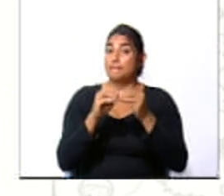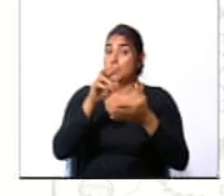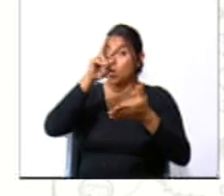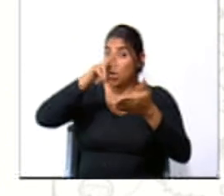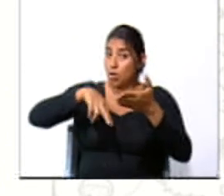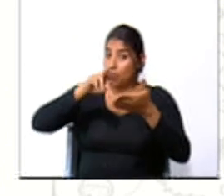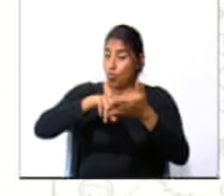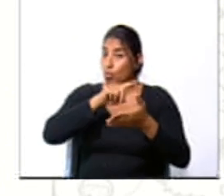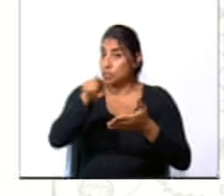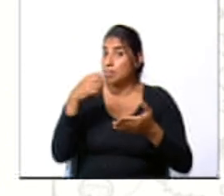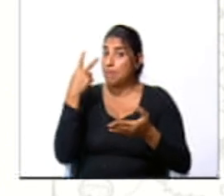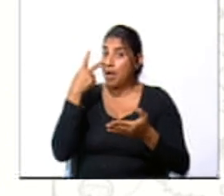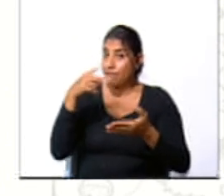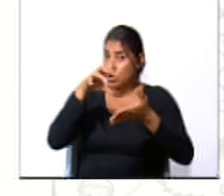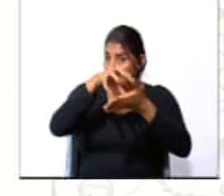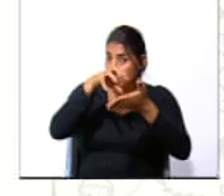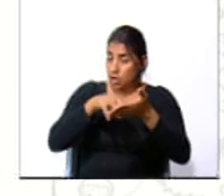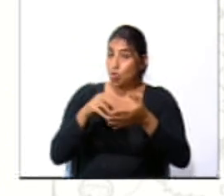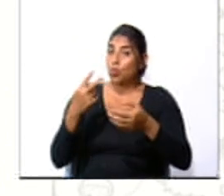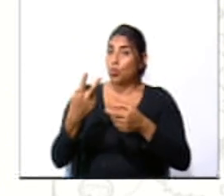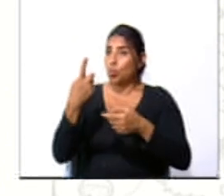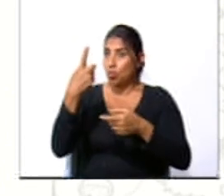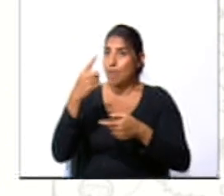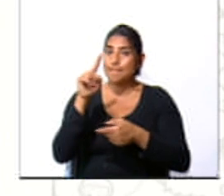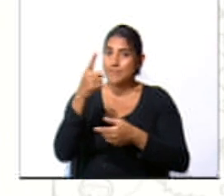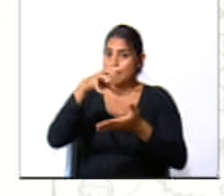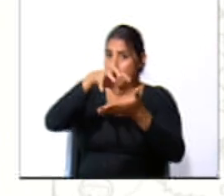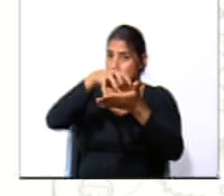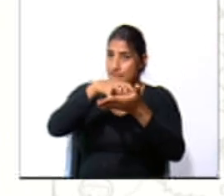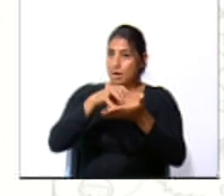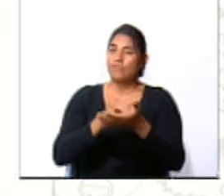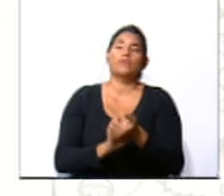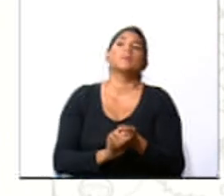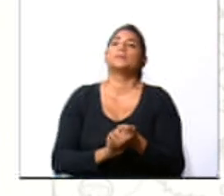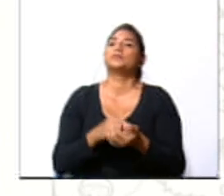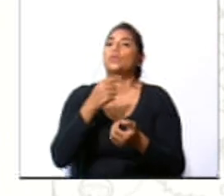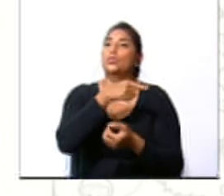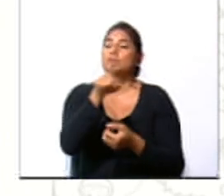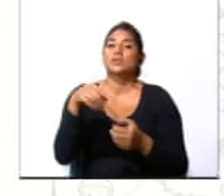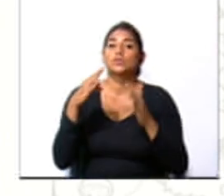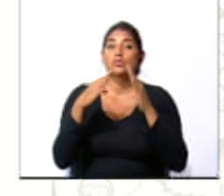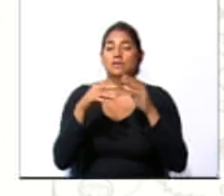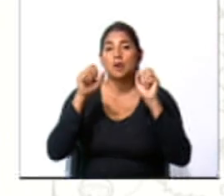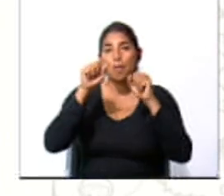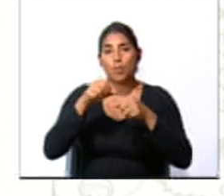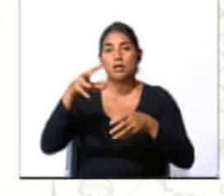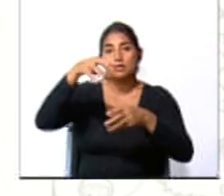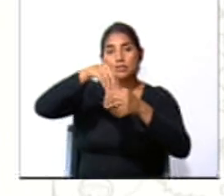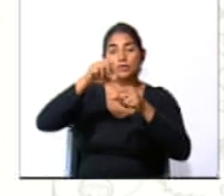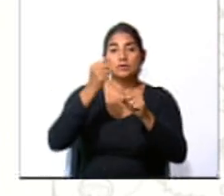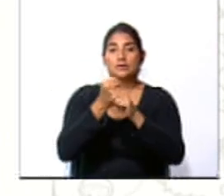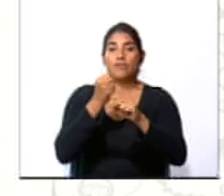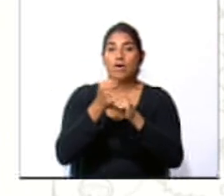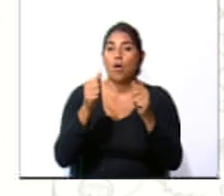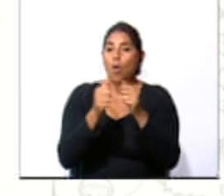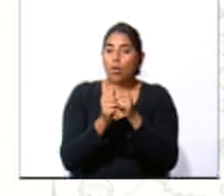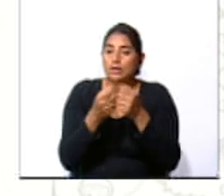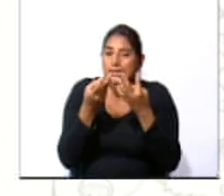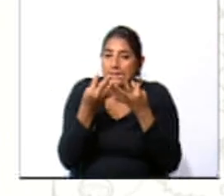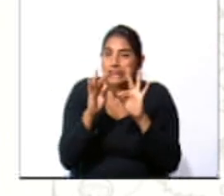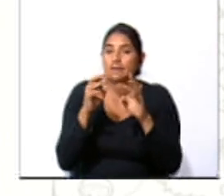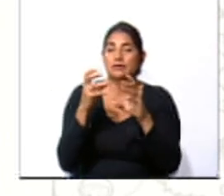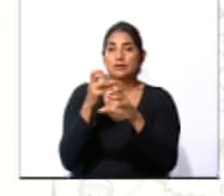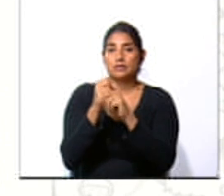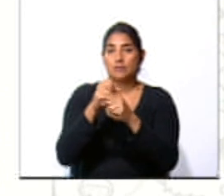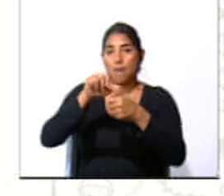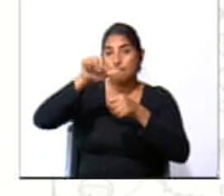completo, pero vamos a trabajar únicamente con el primer párrafo. Ustedes en casa podrían incluso trabajar o intentar realizar